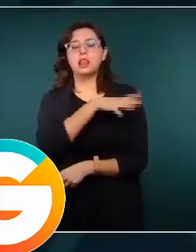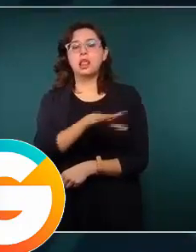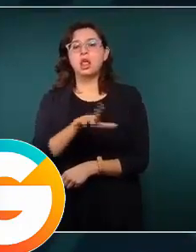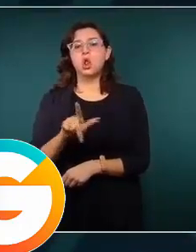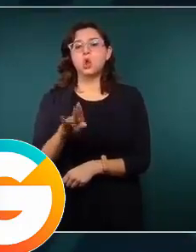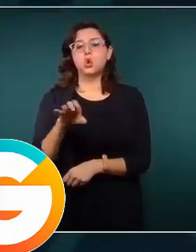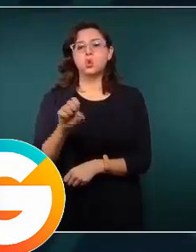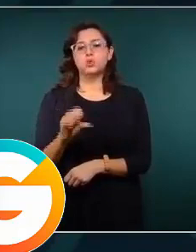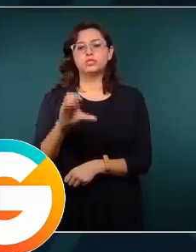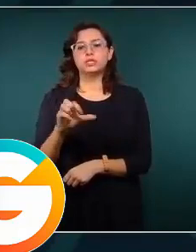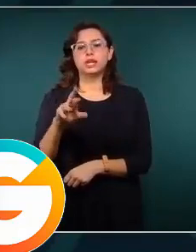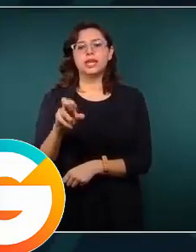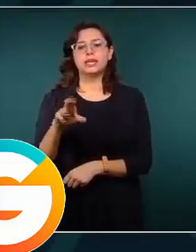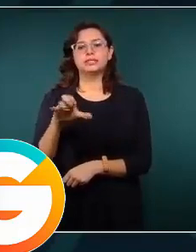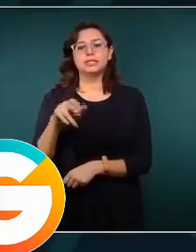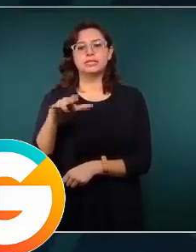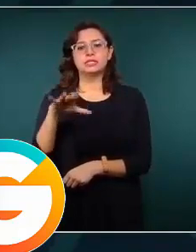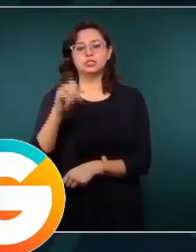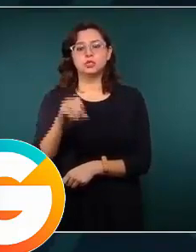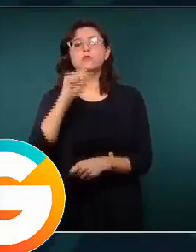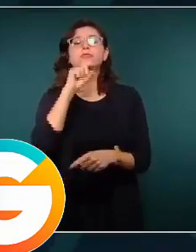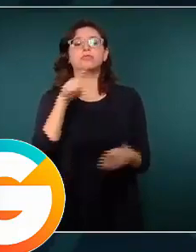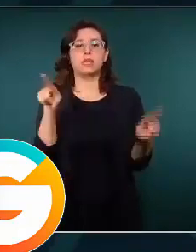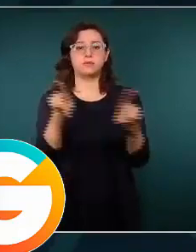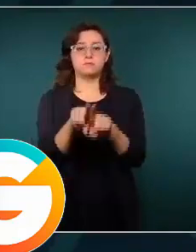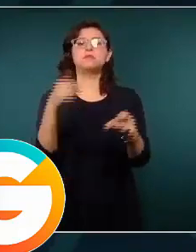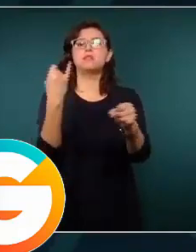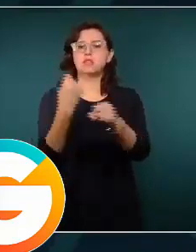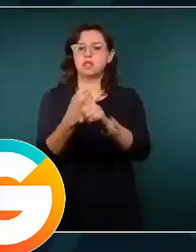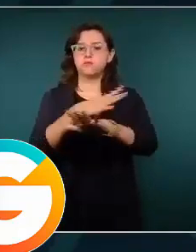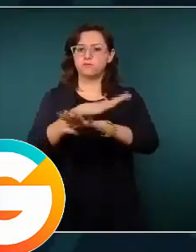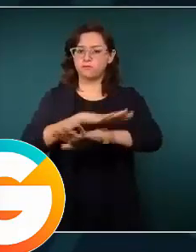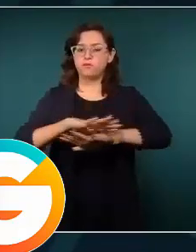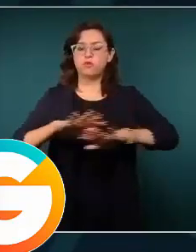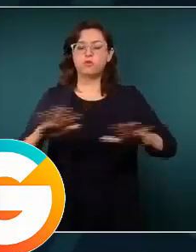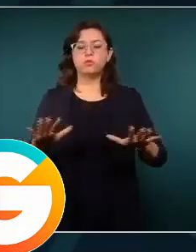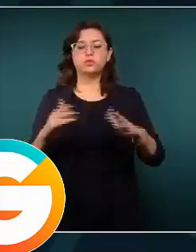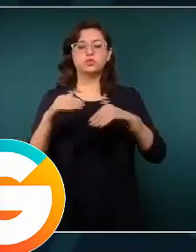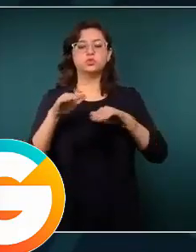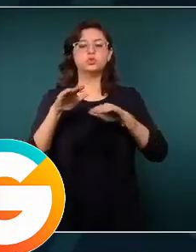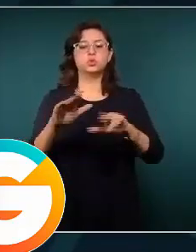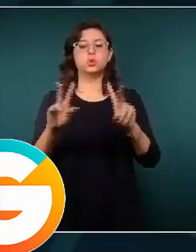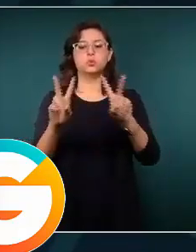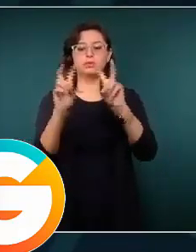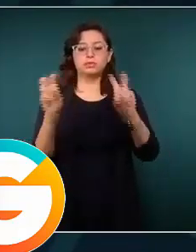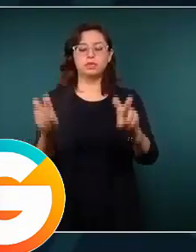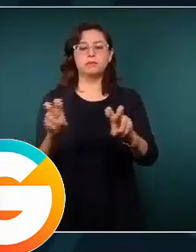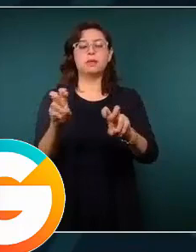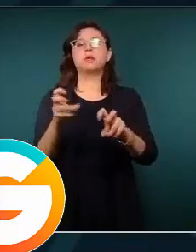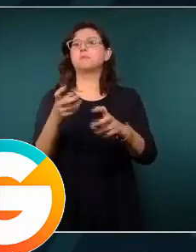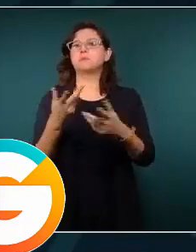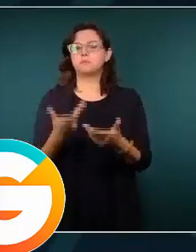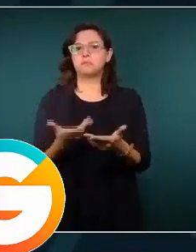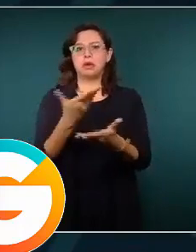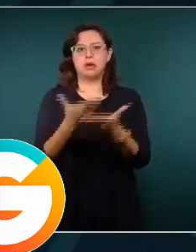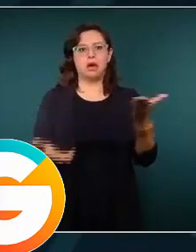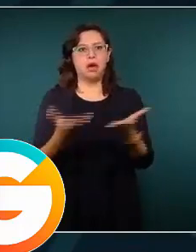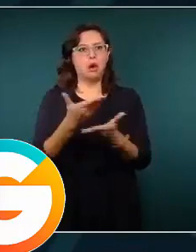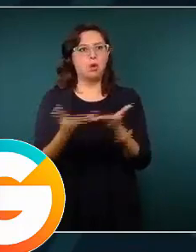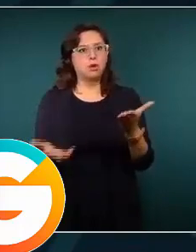a presentar un informe de lo que sucede en el estado actual